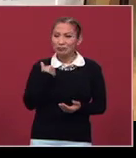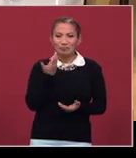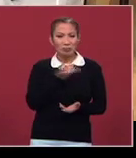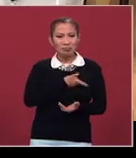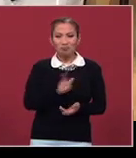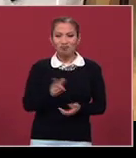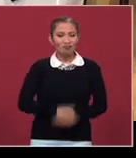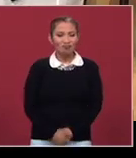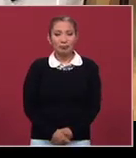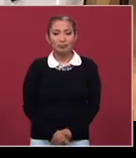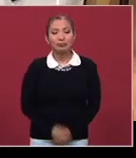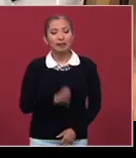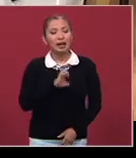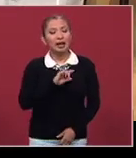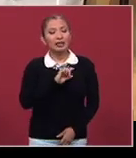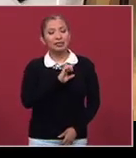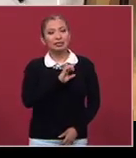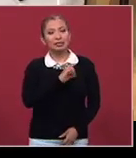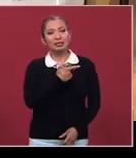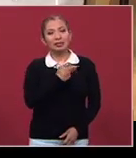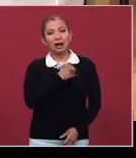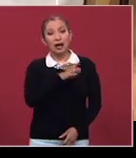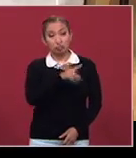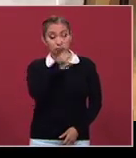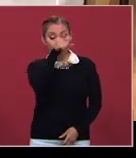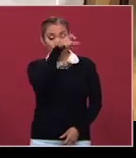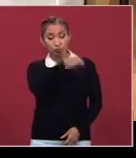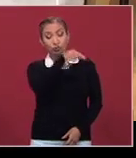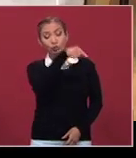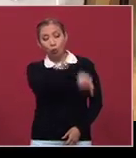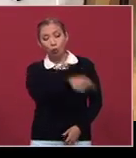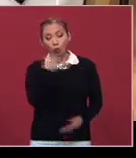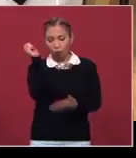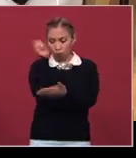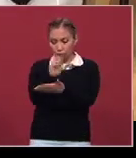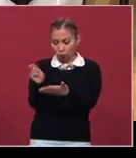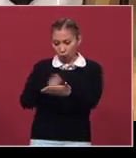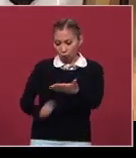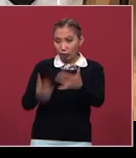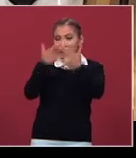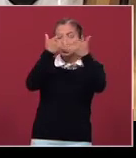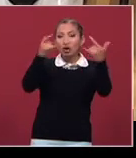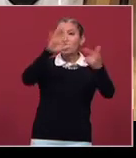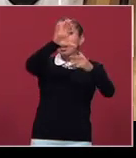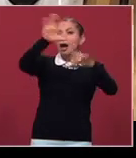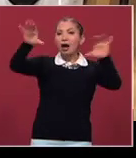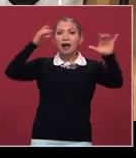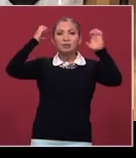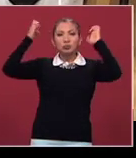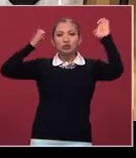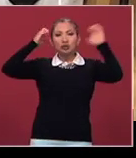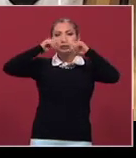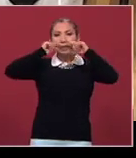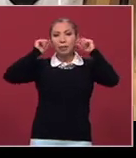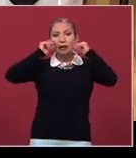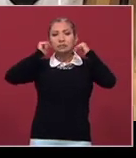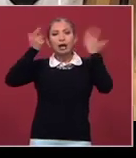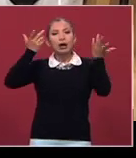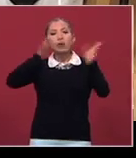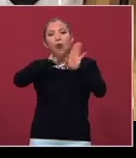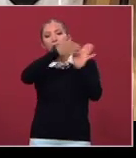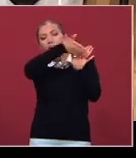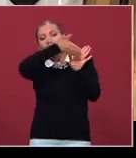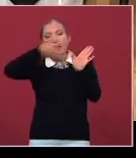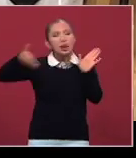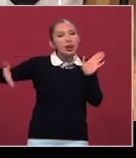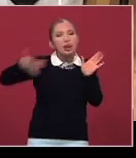compro. Edgar, tú eres el, hiciste el guión de esta exposición sobre Zapata, ¿cuál es la línea del